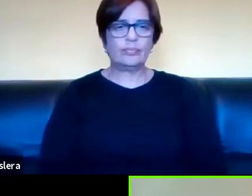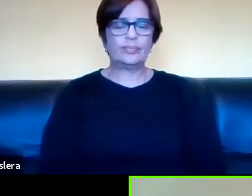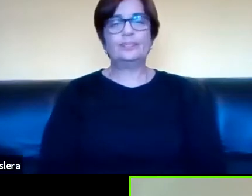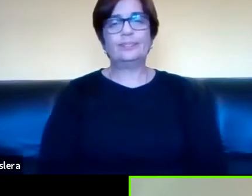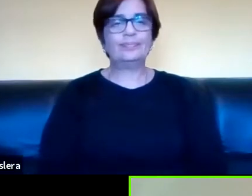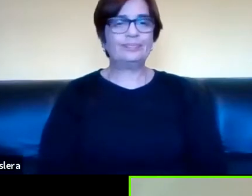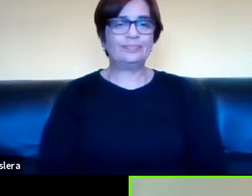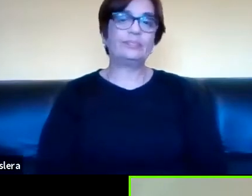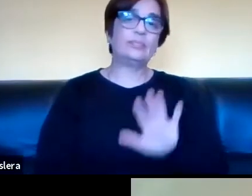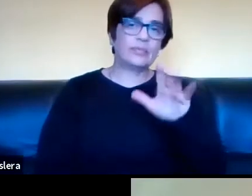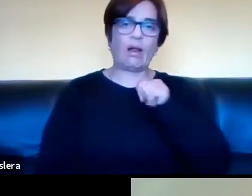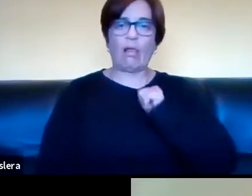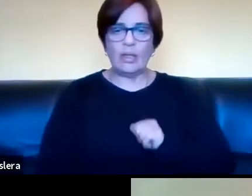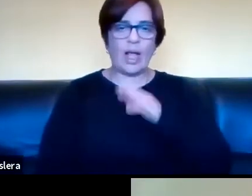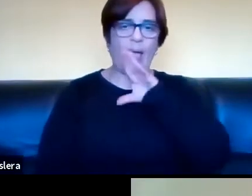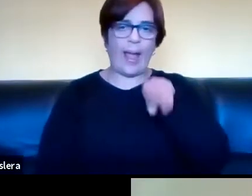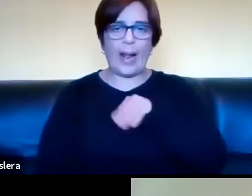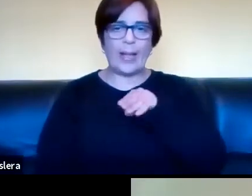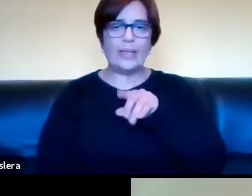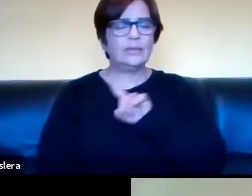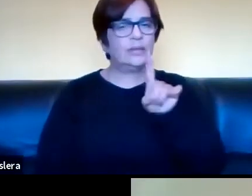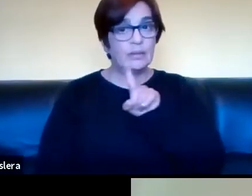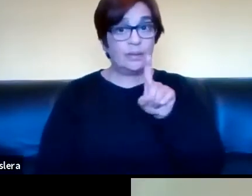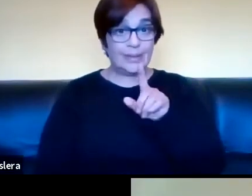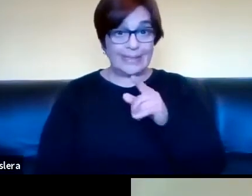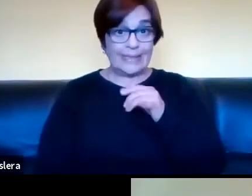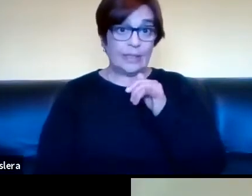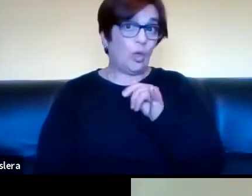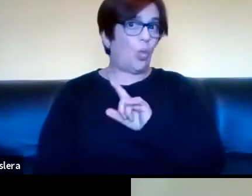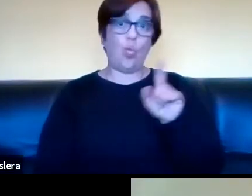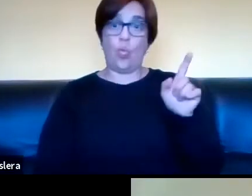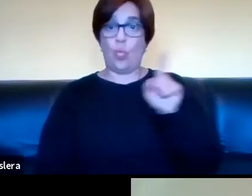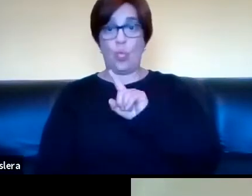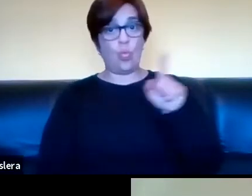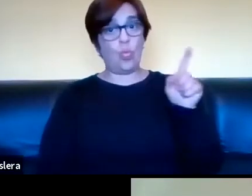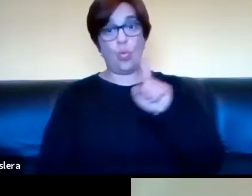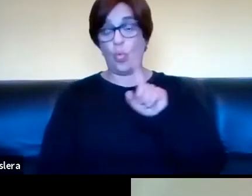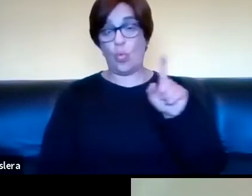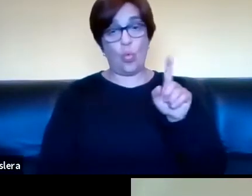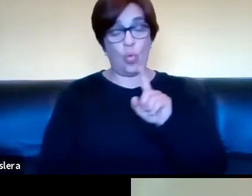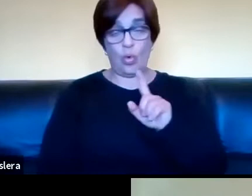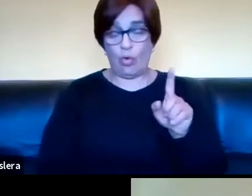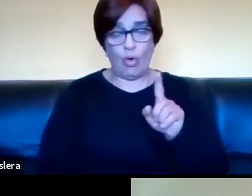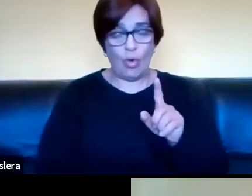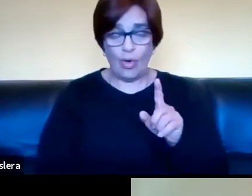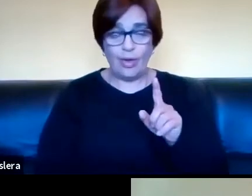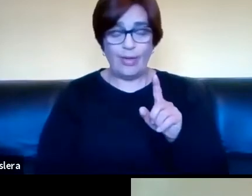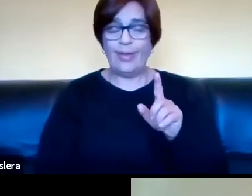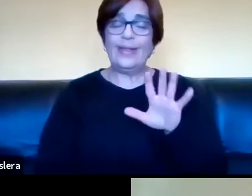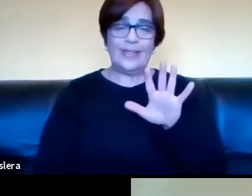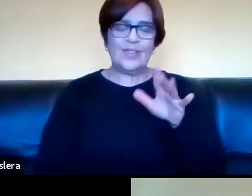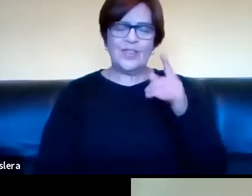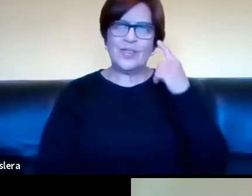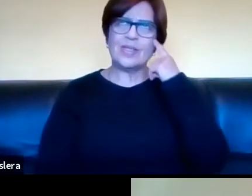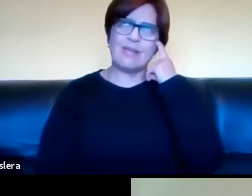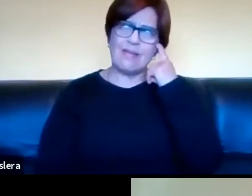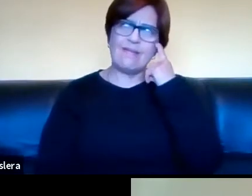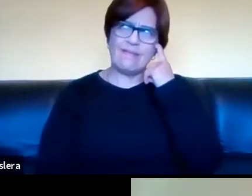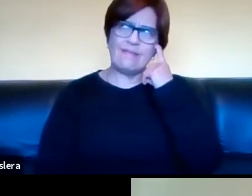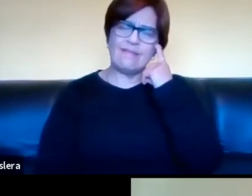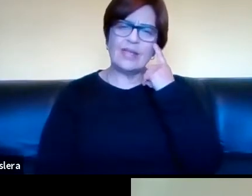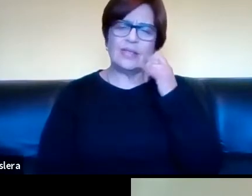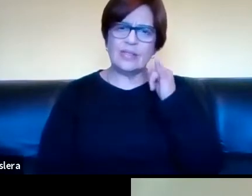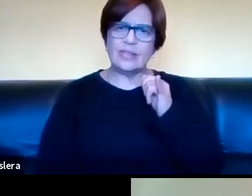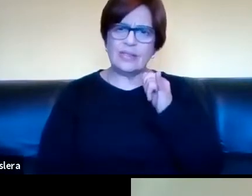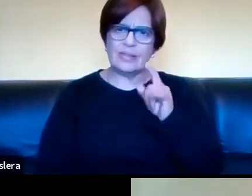Digo, para no cansar. Sí, me quedé... No, no, no. Este, no, yo me quedé pensando, sí, en